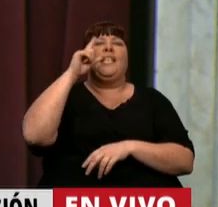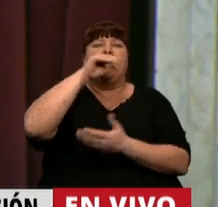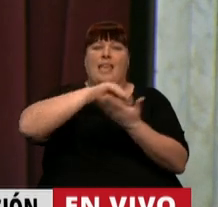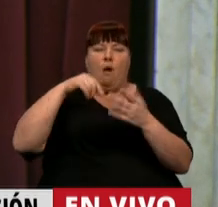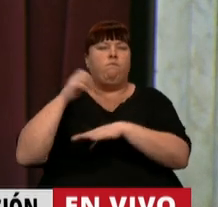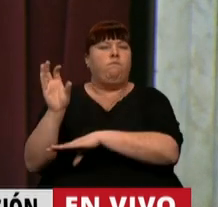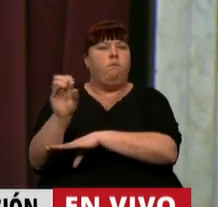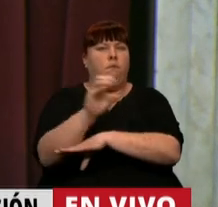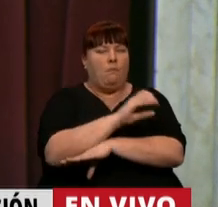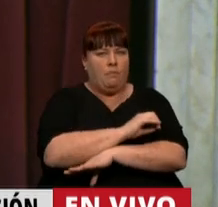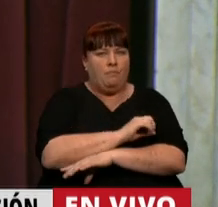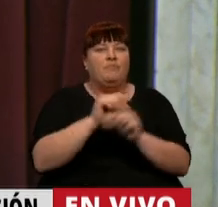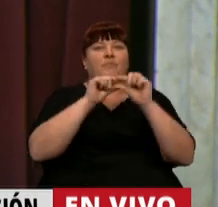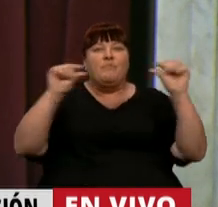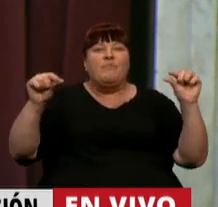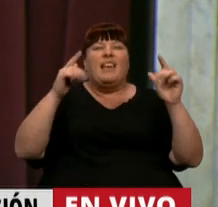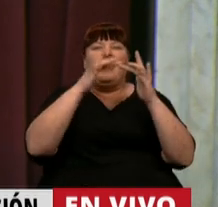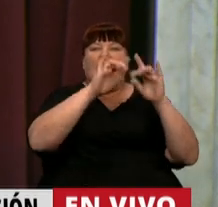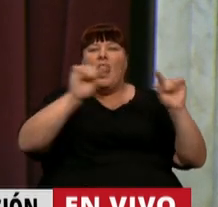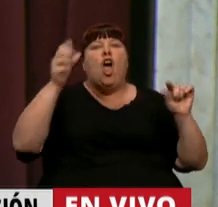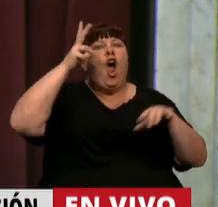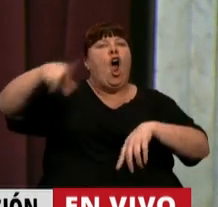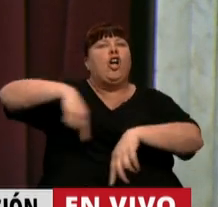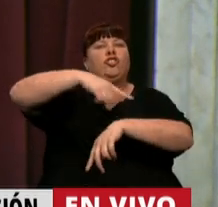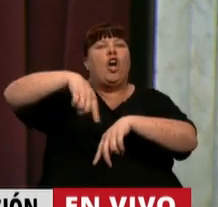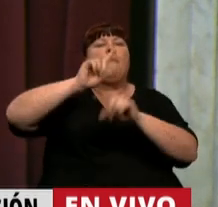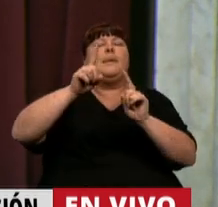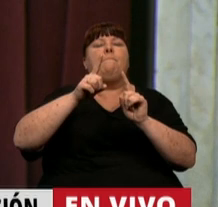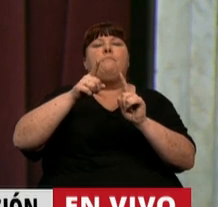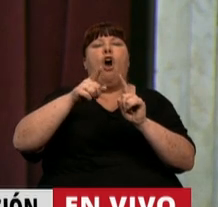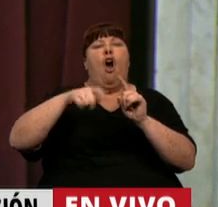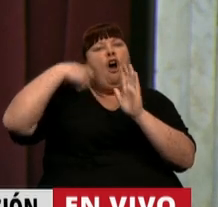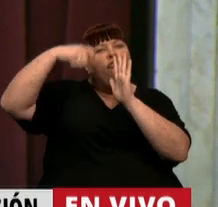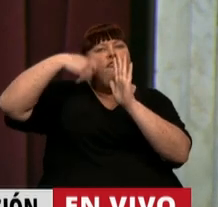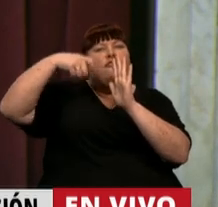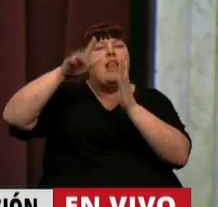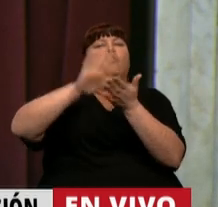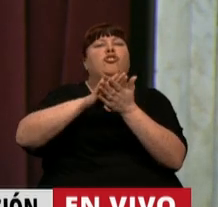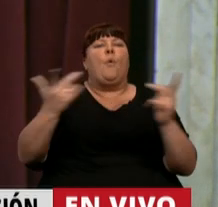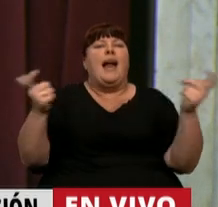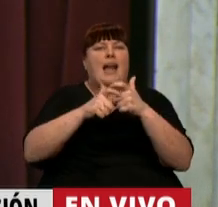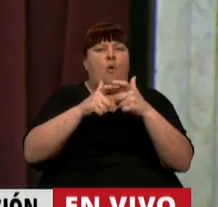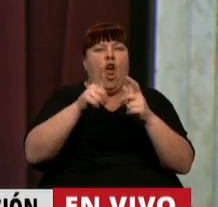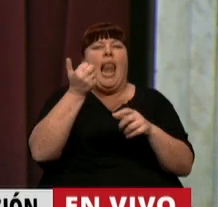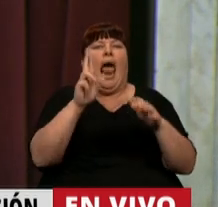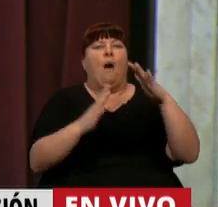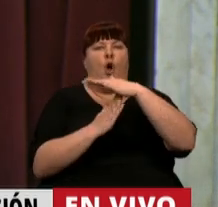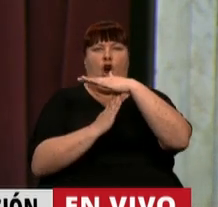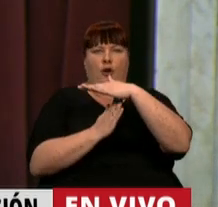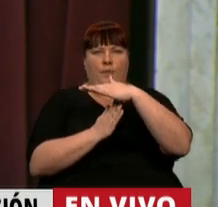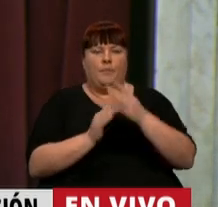diputados y el link de las 8 horas filmadas de la reunión de labor parlamentaria.